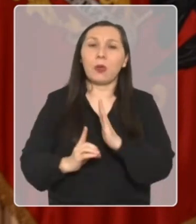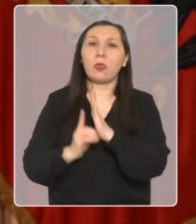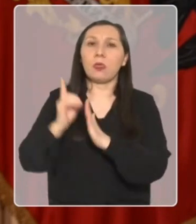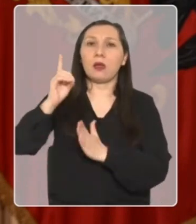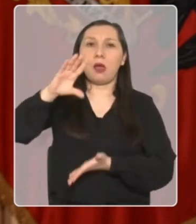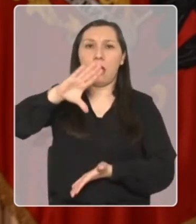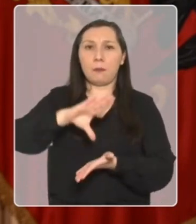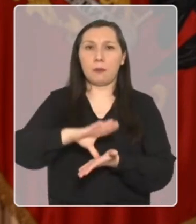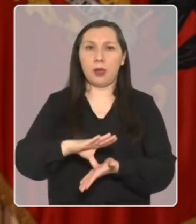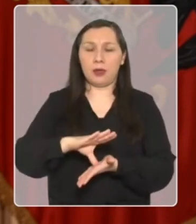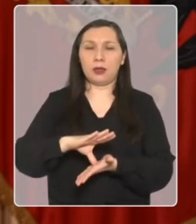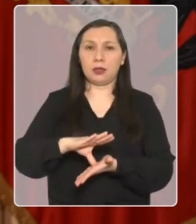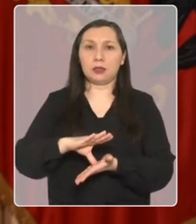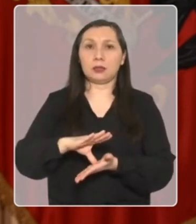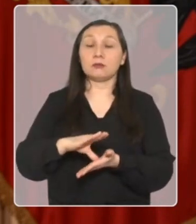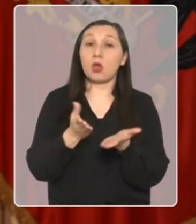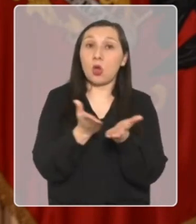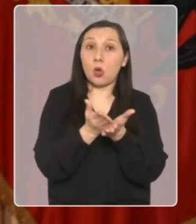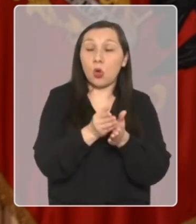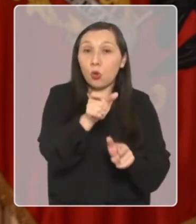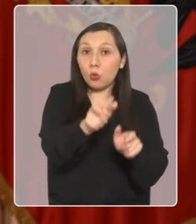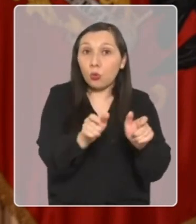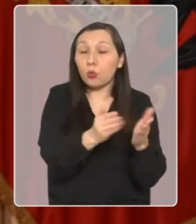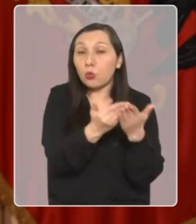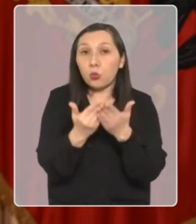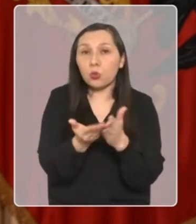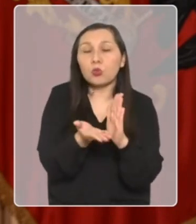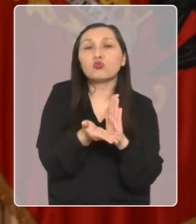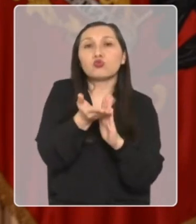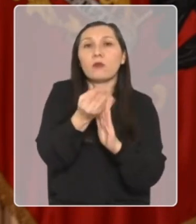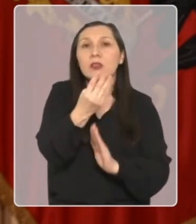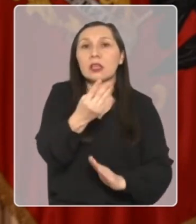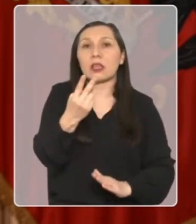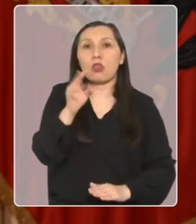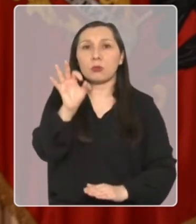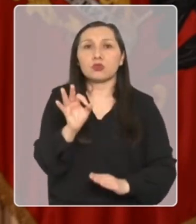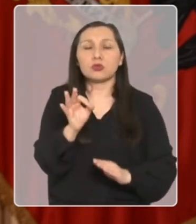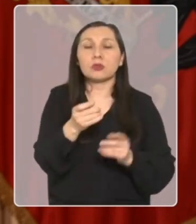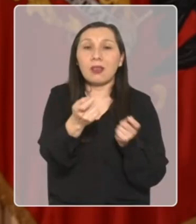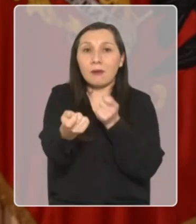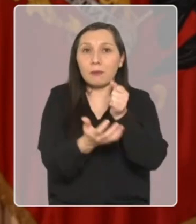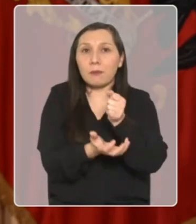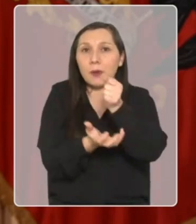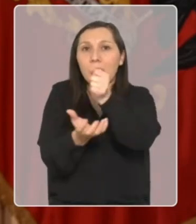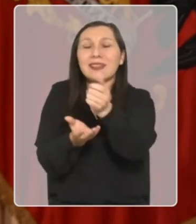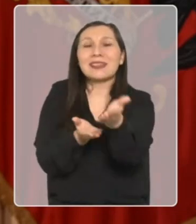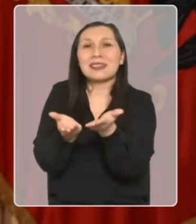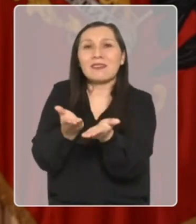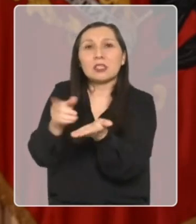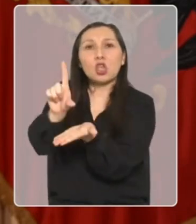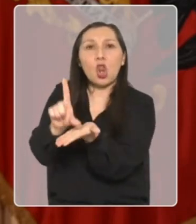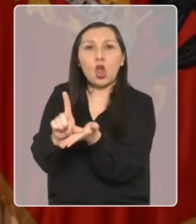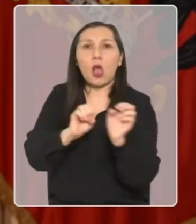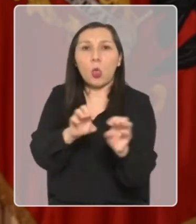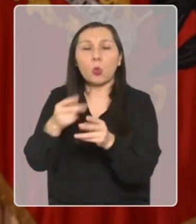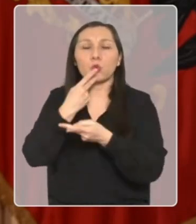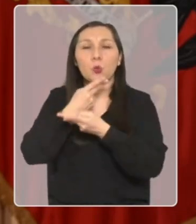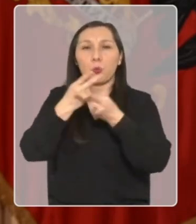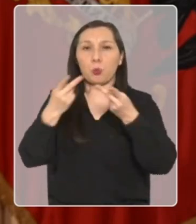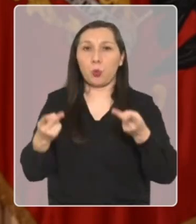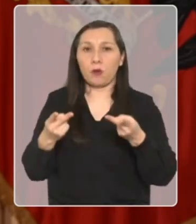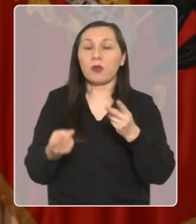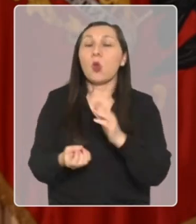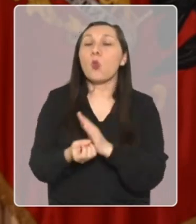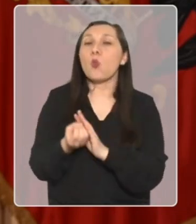fundamental para el desarrollo del país. A nivel escolar, crecerán en un 32% los recursos dirigidos a los servicios locales de